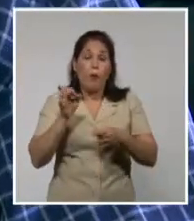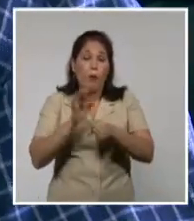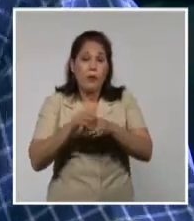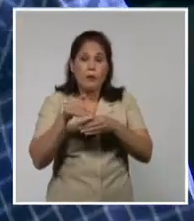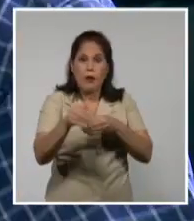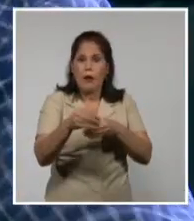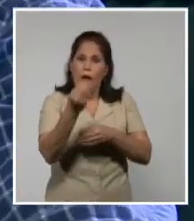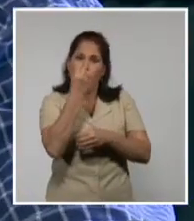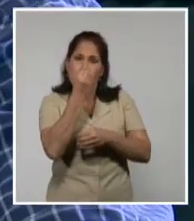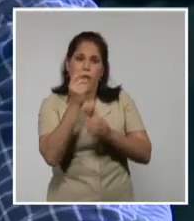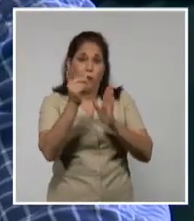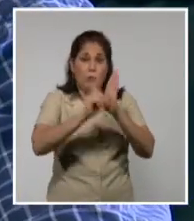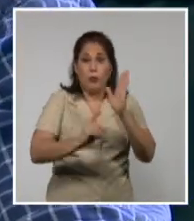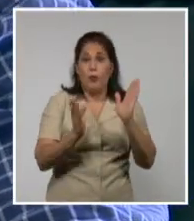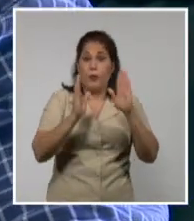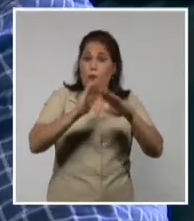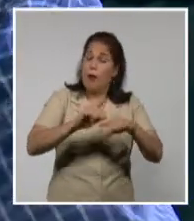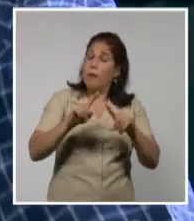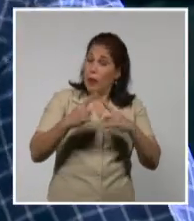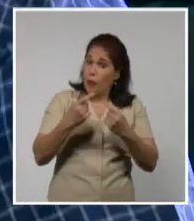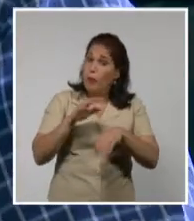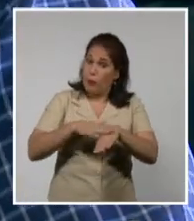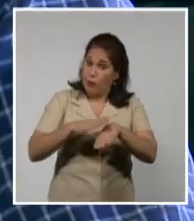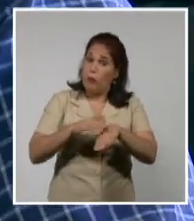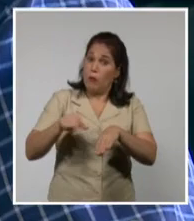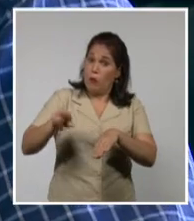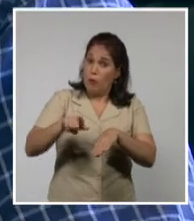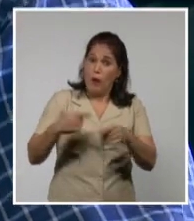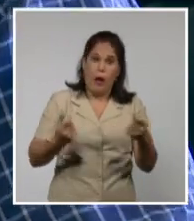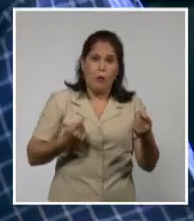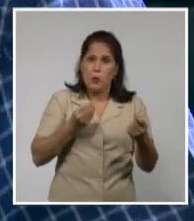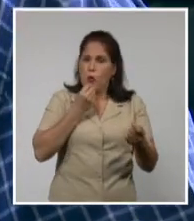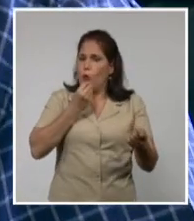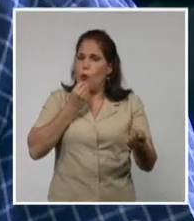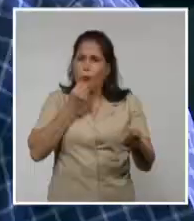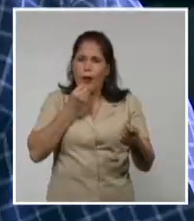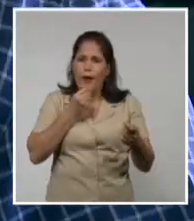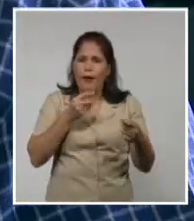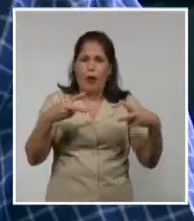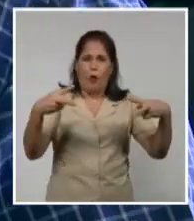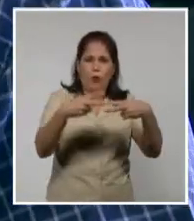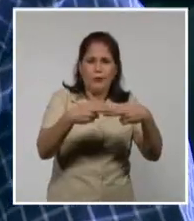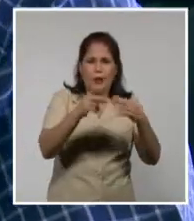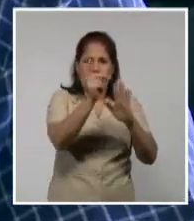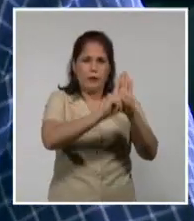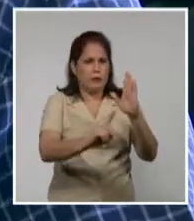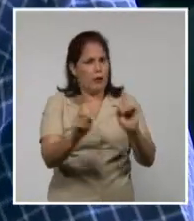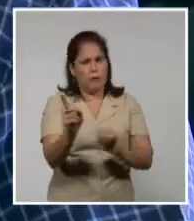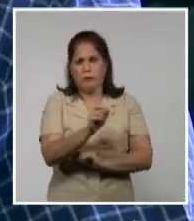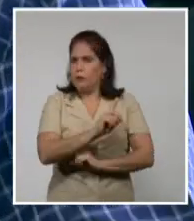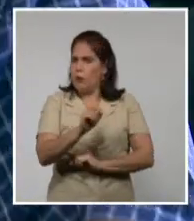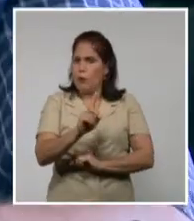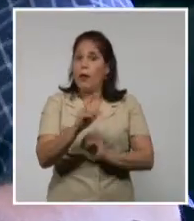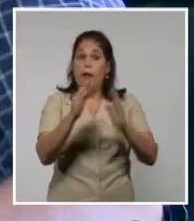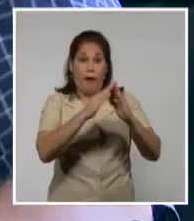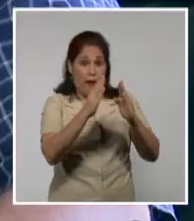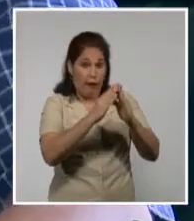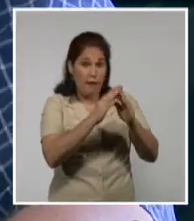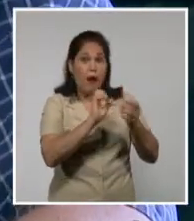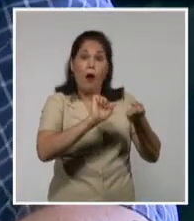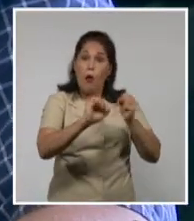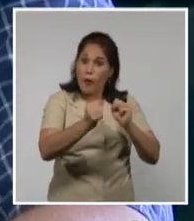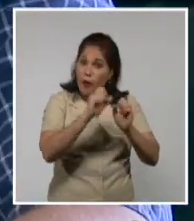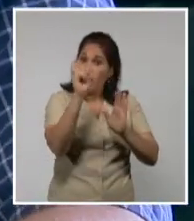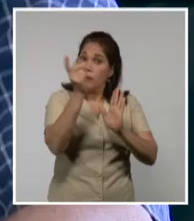no hay un consumo de electricidad. Sí, pero eso tiene un efecto después y la batalla no puede ser esa. Y aunque el sector residencial esté o no enmarcado, la